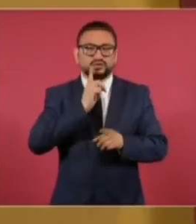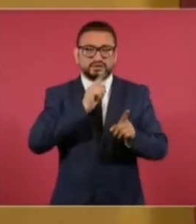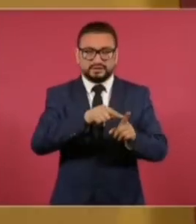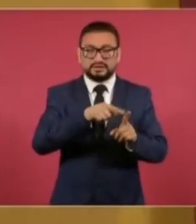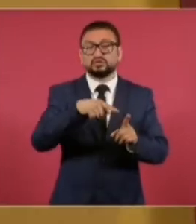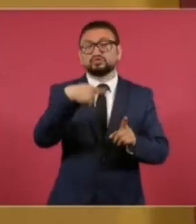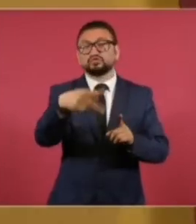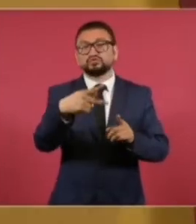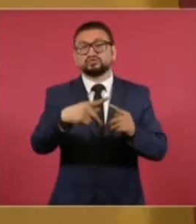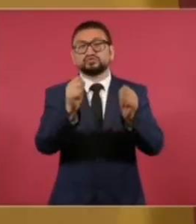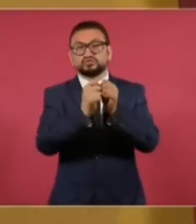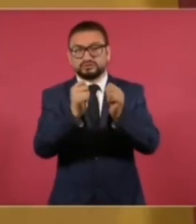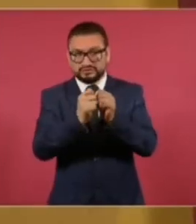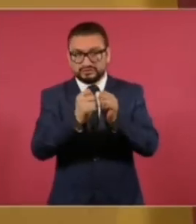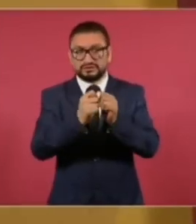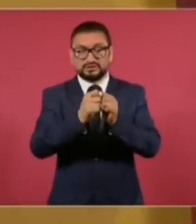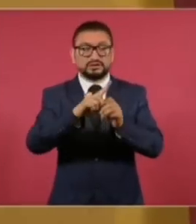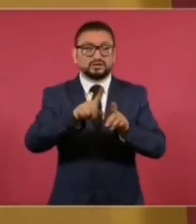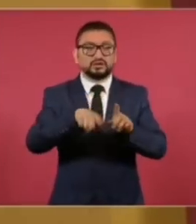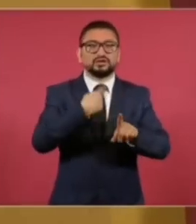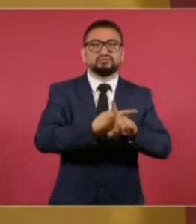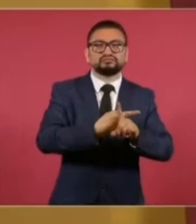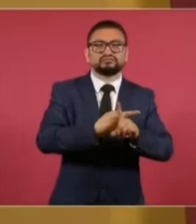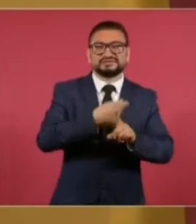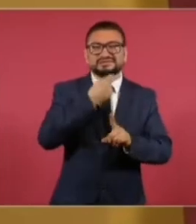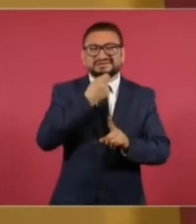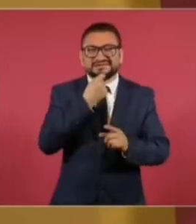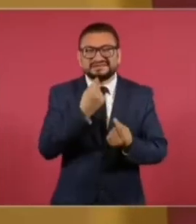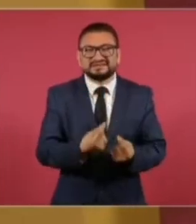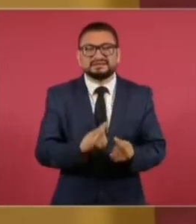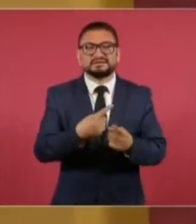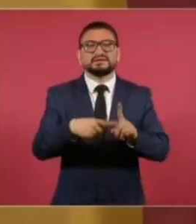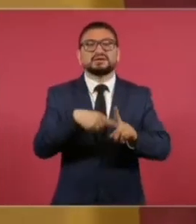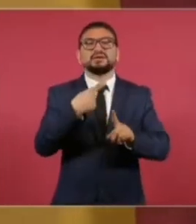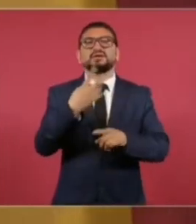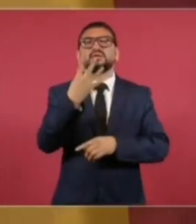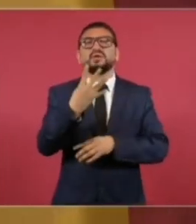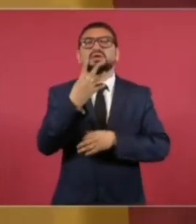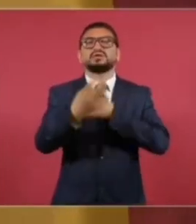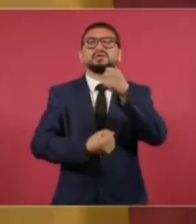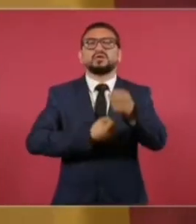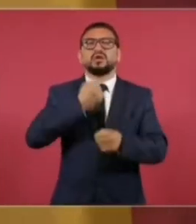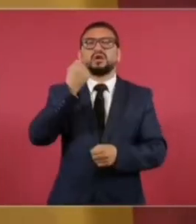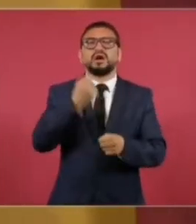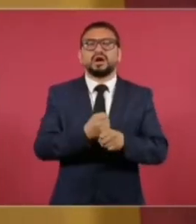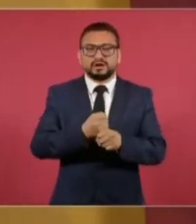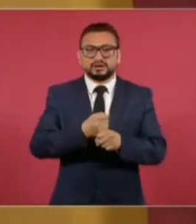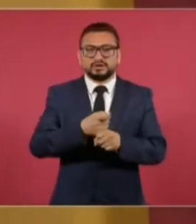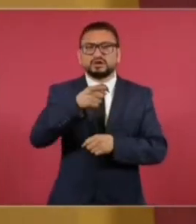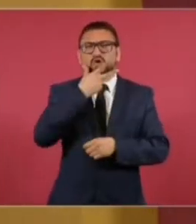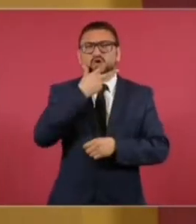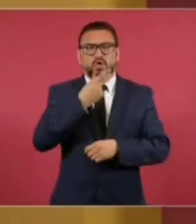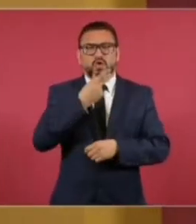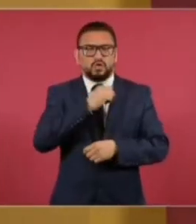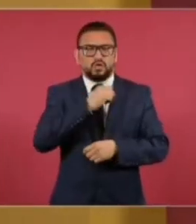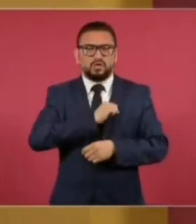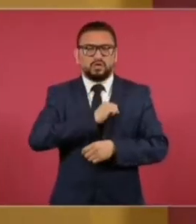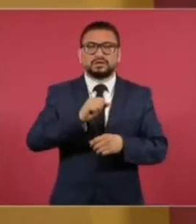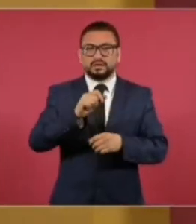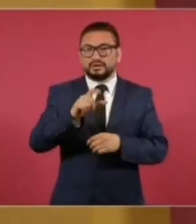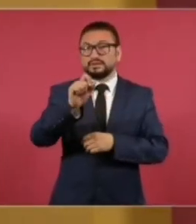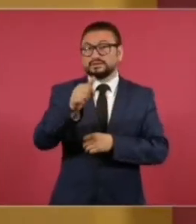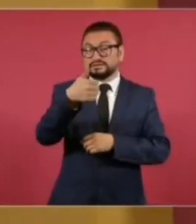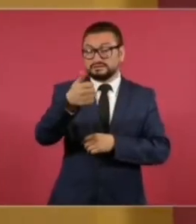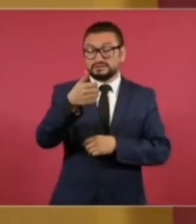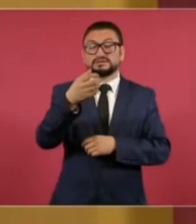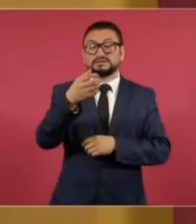le acusó por el abuso sexual de una niñita que tenía cuatro años de edad, ocurrido el 26 de